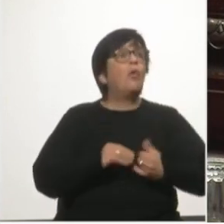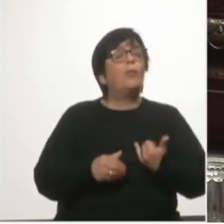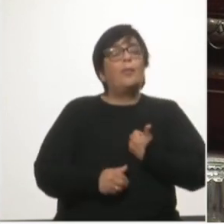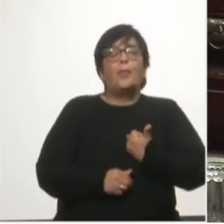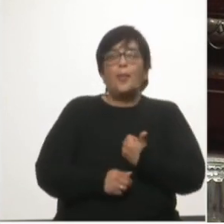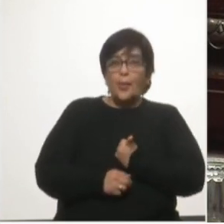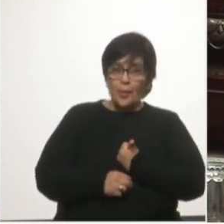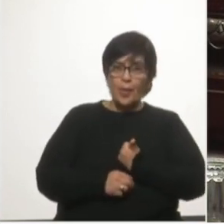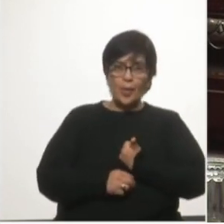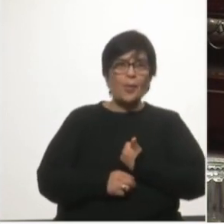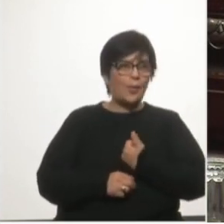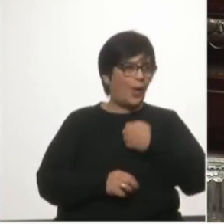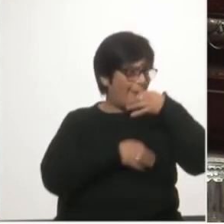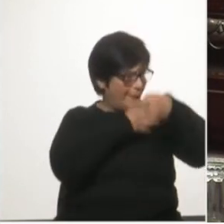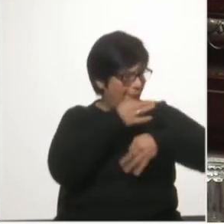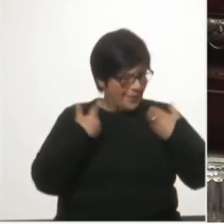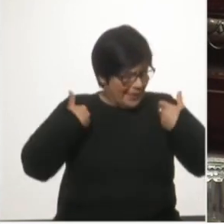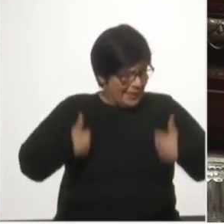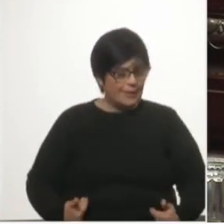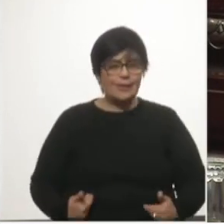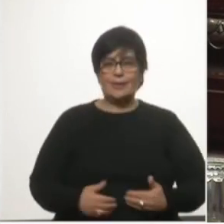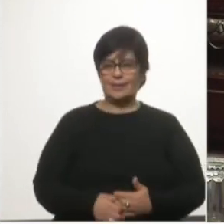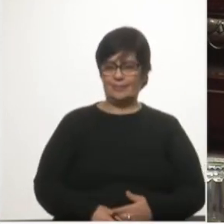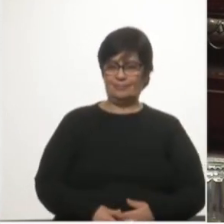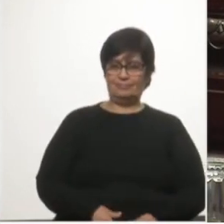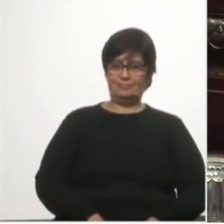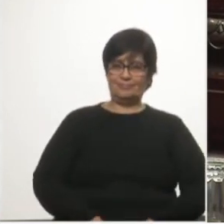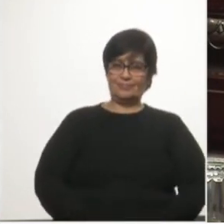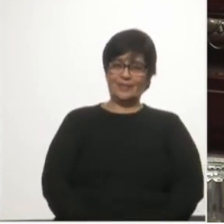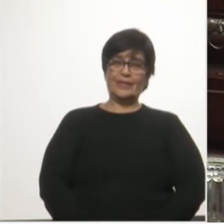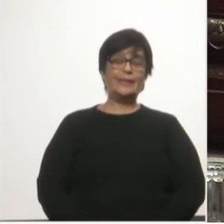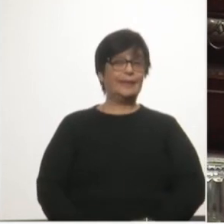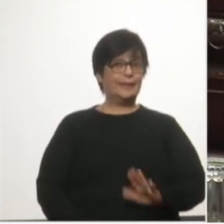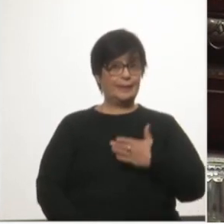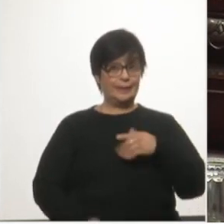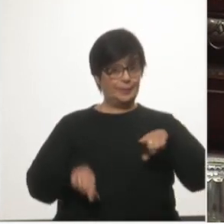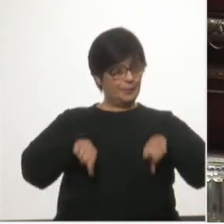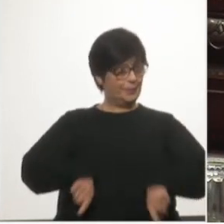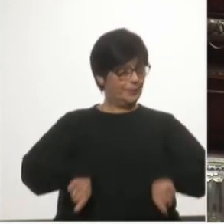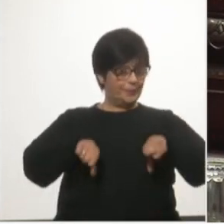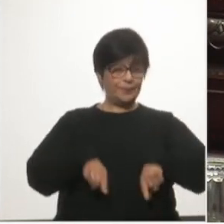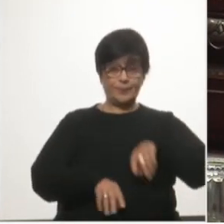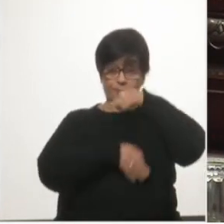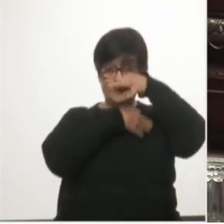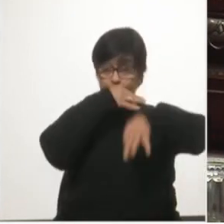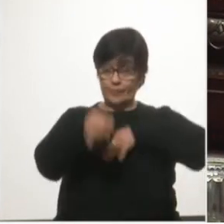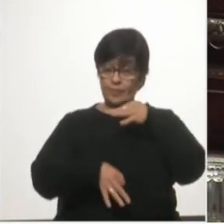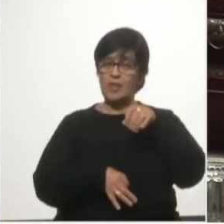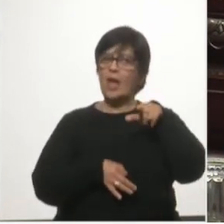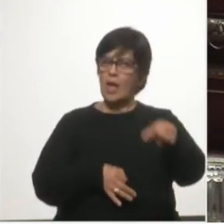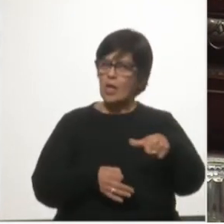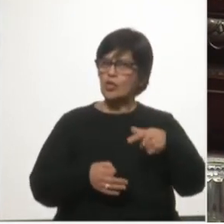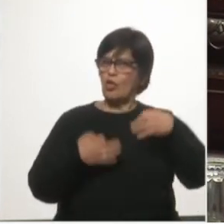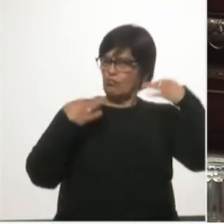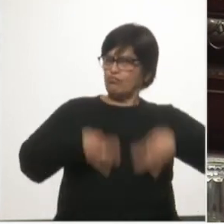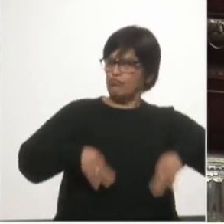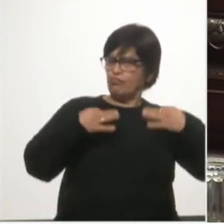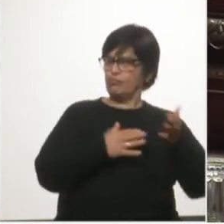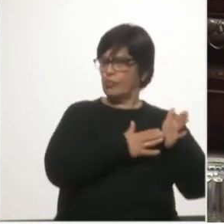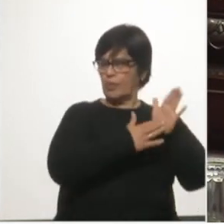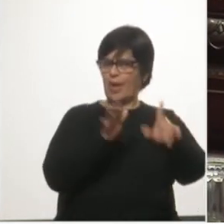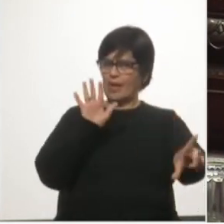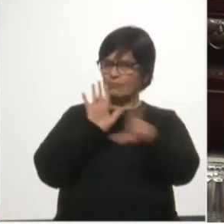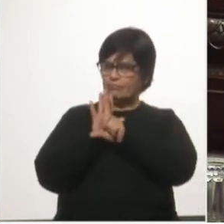de las posiciones expresadas. El ministro dijo el acuerdo el da certezas jurídicas